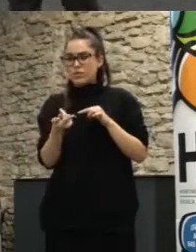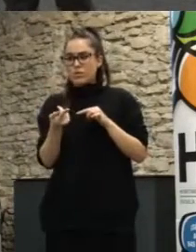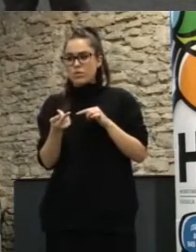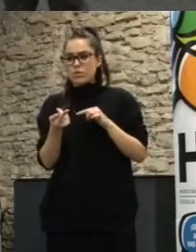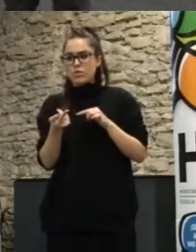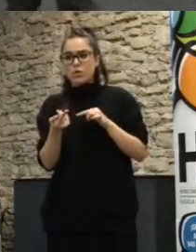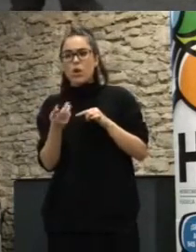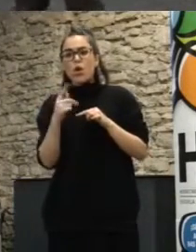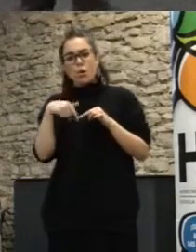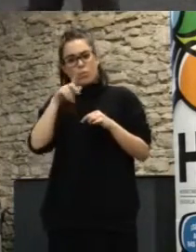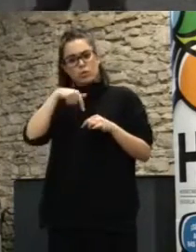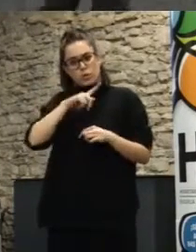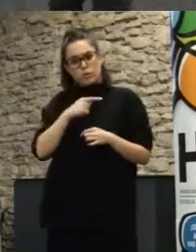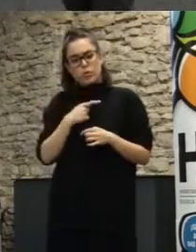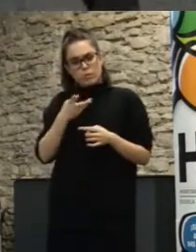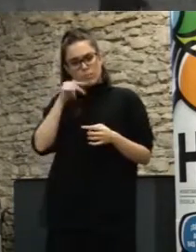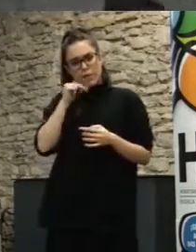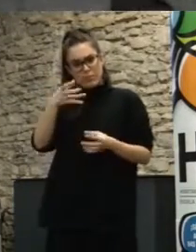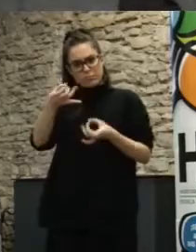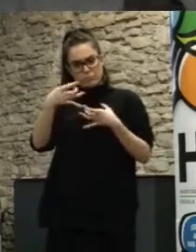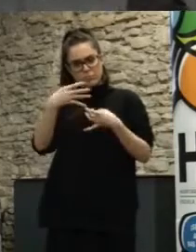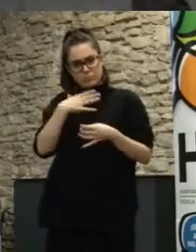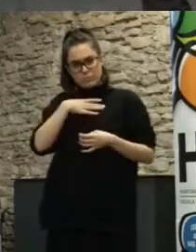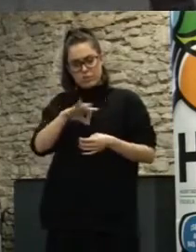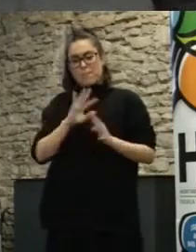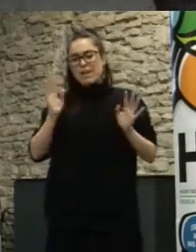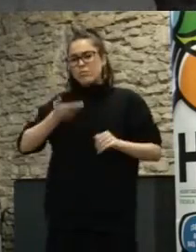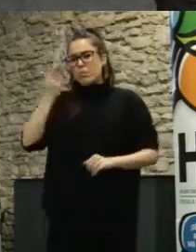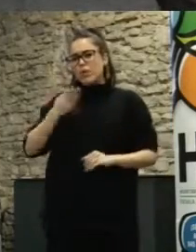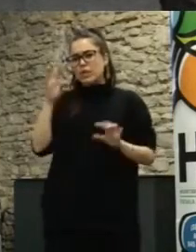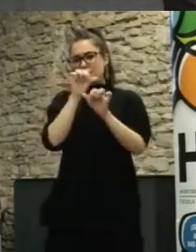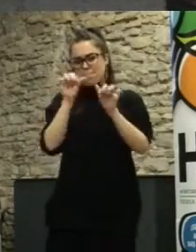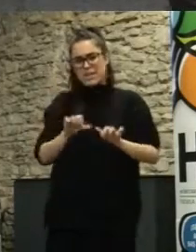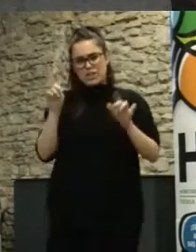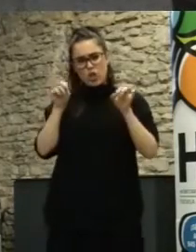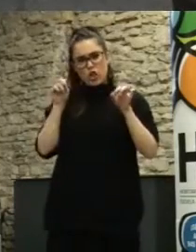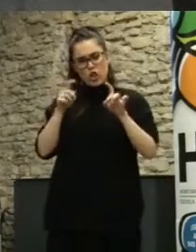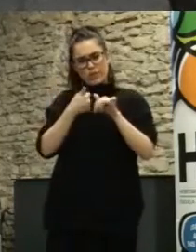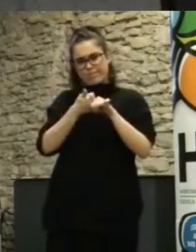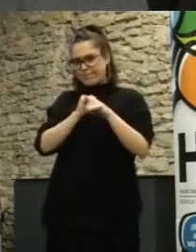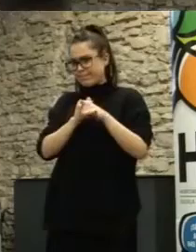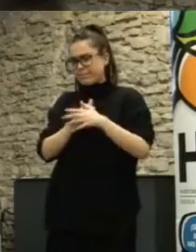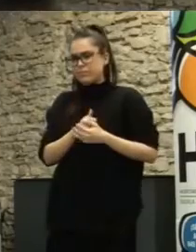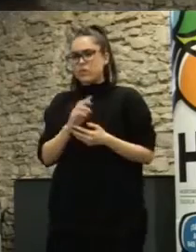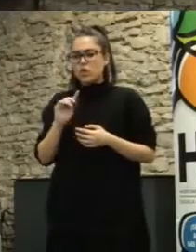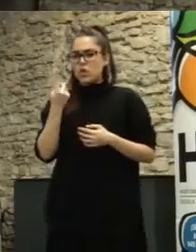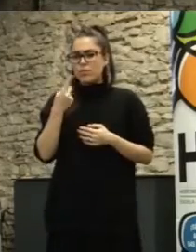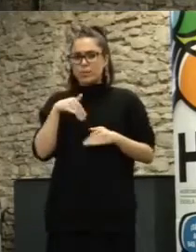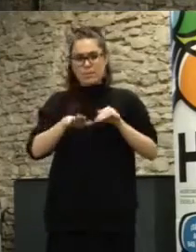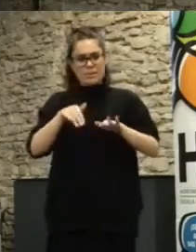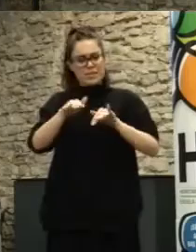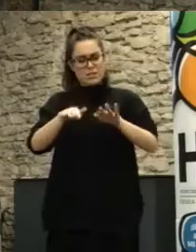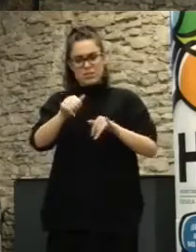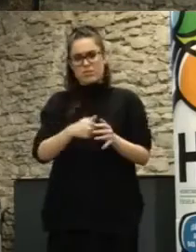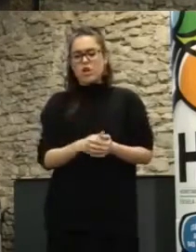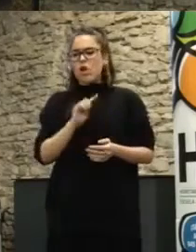o menos hicimos esto ¿no? pero es importante seguir la metodología para ir cumpliendo paso a paso lo primero desde luego es la identificación de